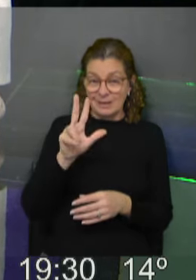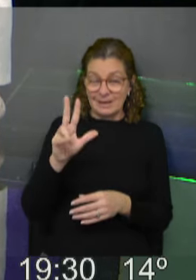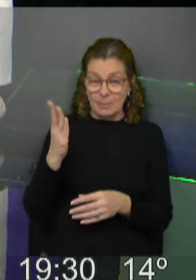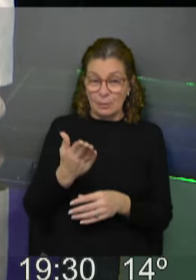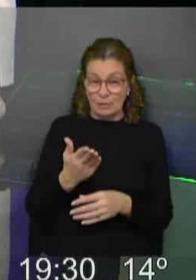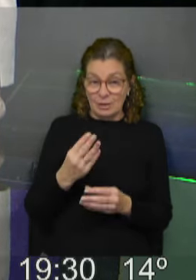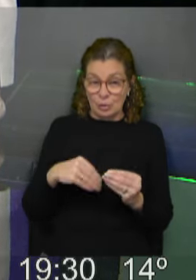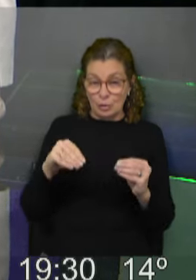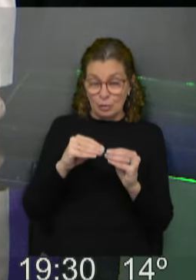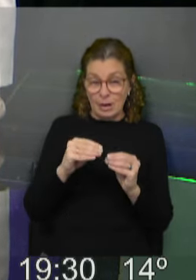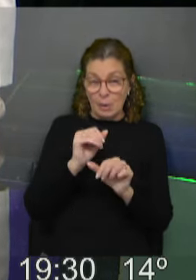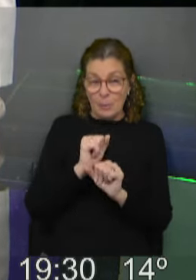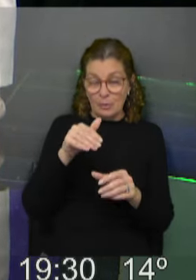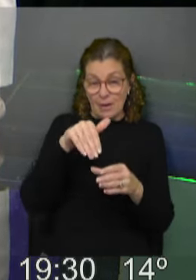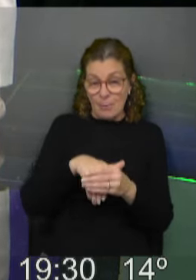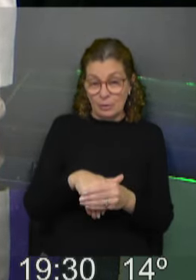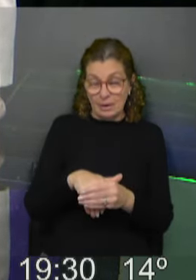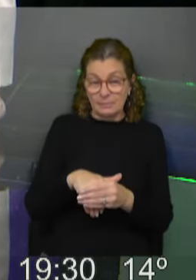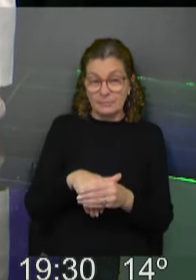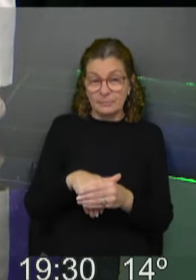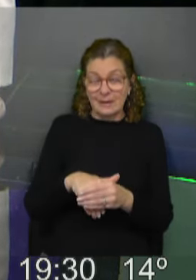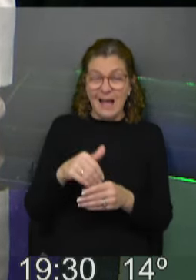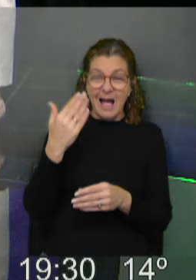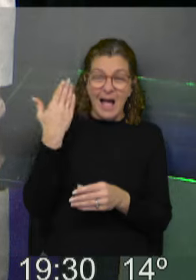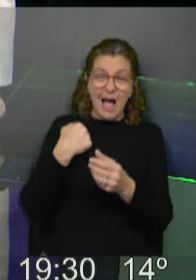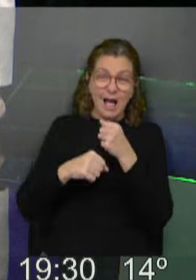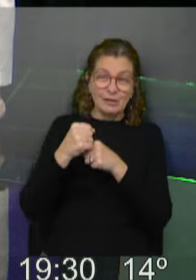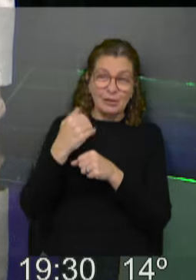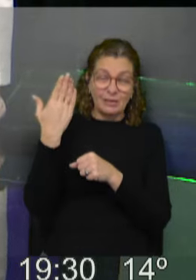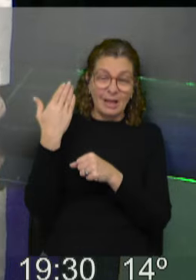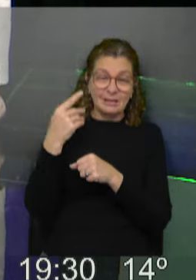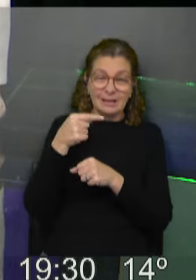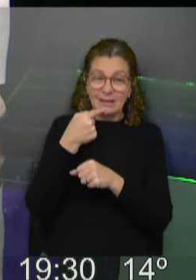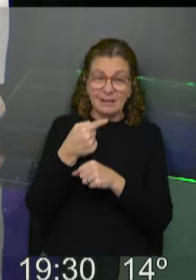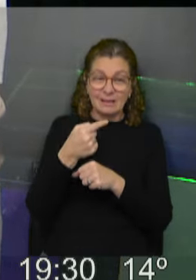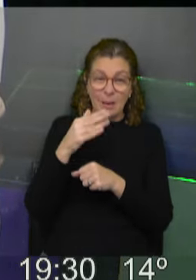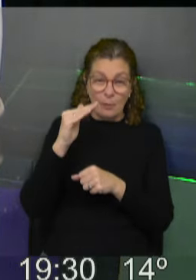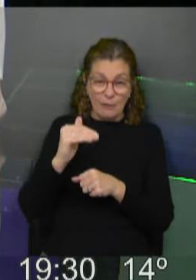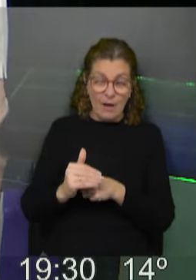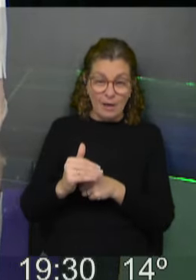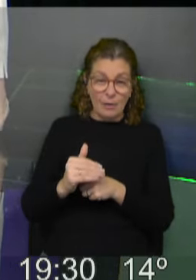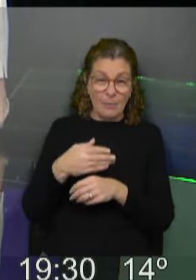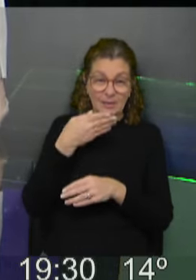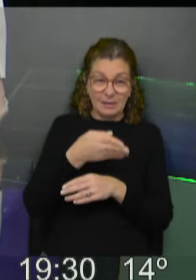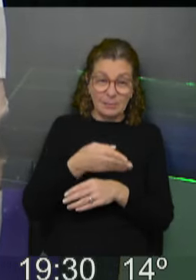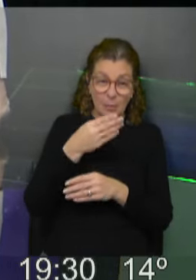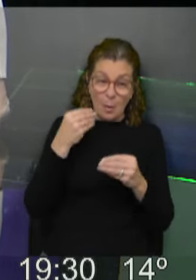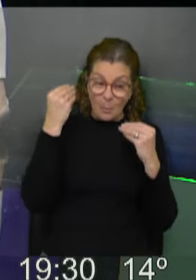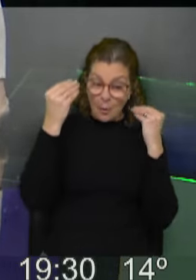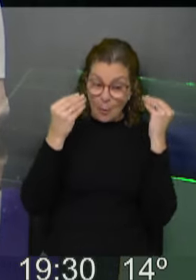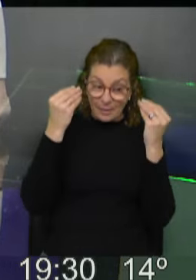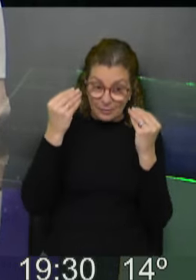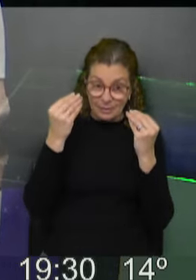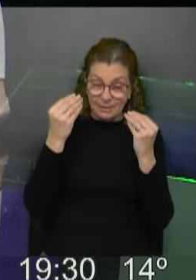% del total de habilitados para votar. En aquel momento se consideraba que había sido muy bajo el nivel de participación y generó preocupación.